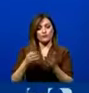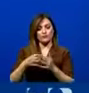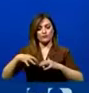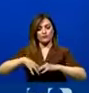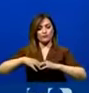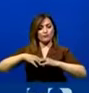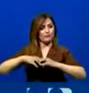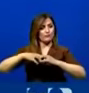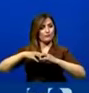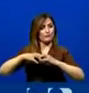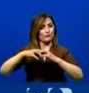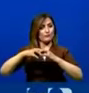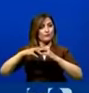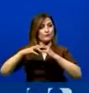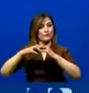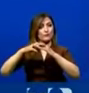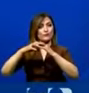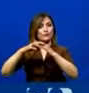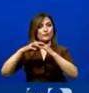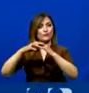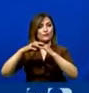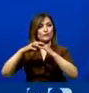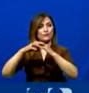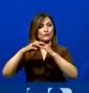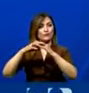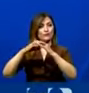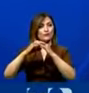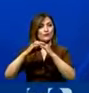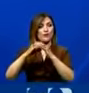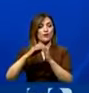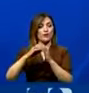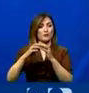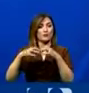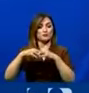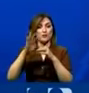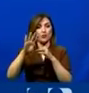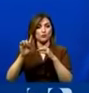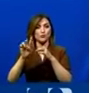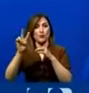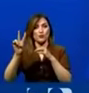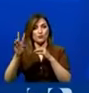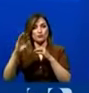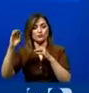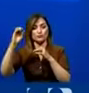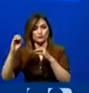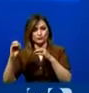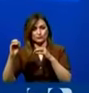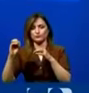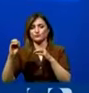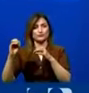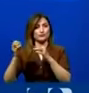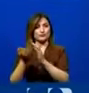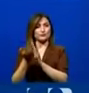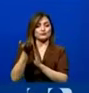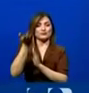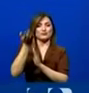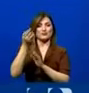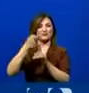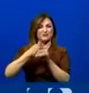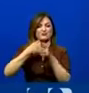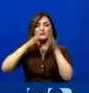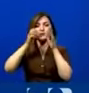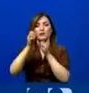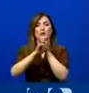la economía siga creciendo, para que en vez de crecer al 4,2%, como ha crecido a diciembre del año